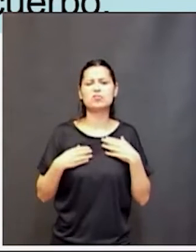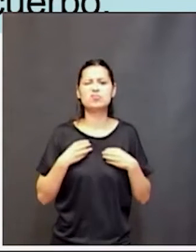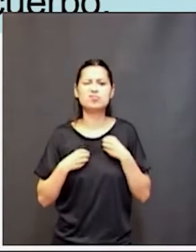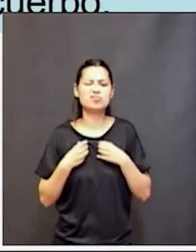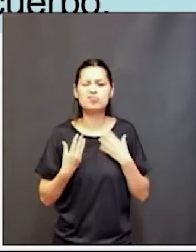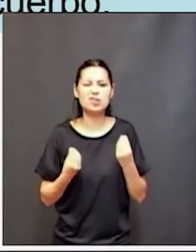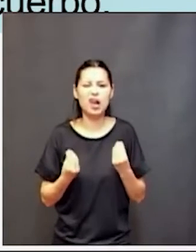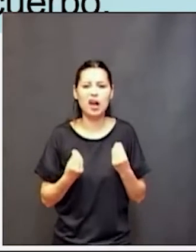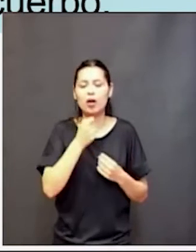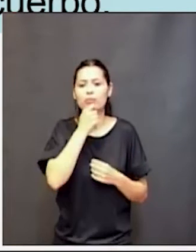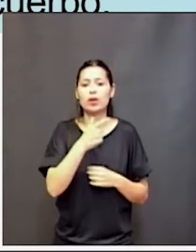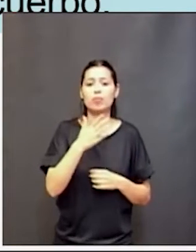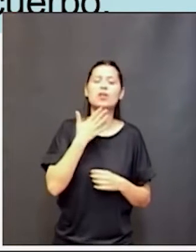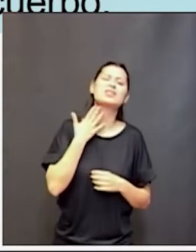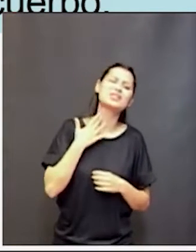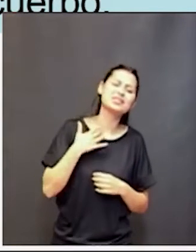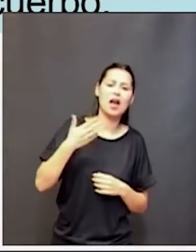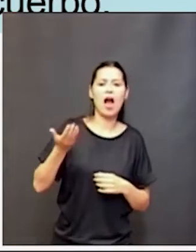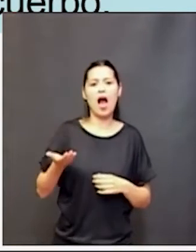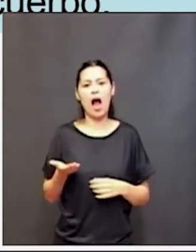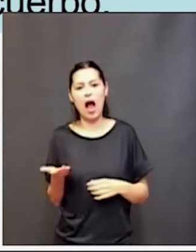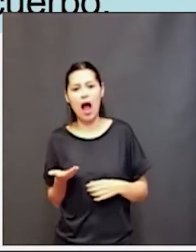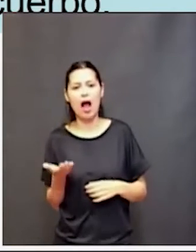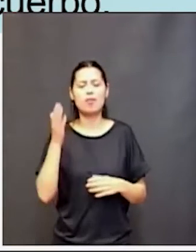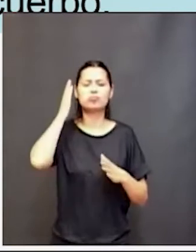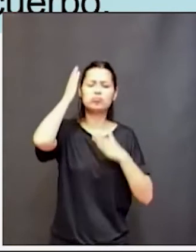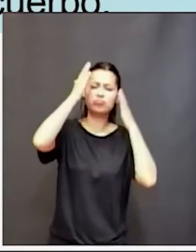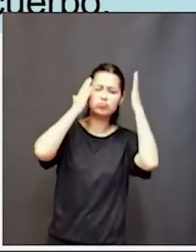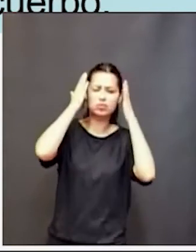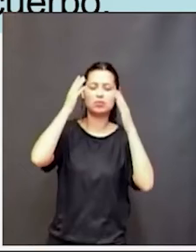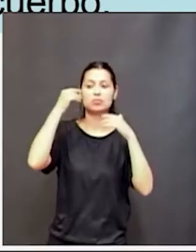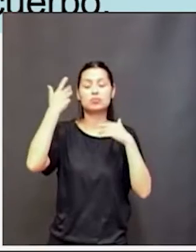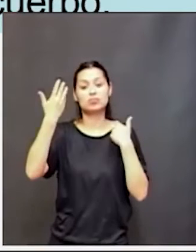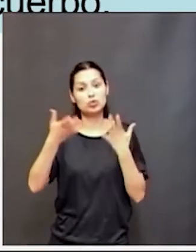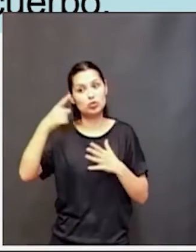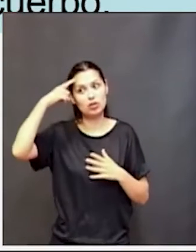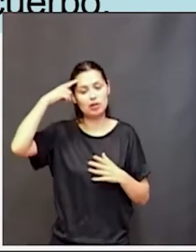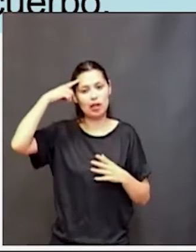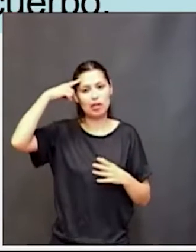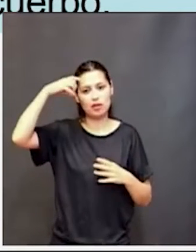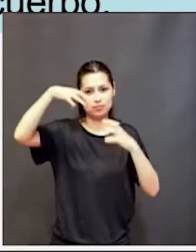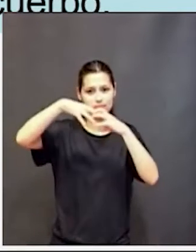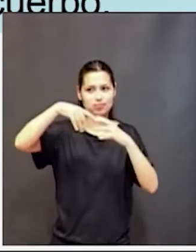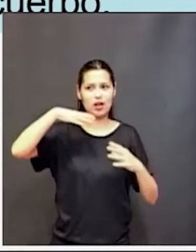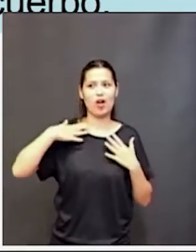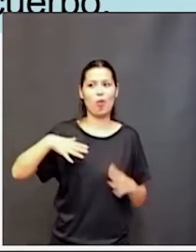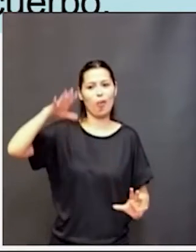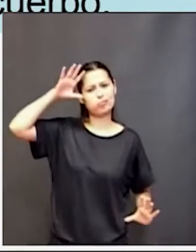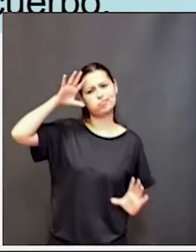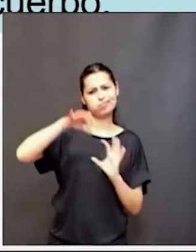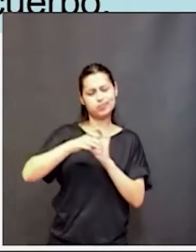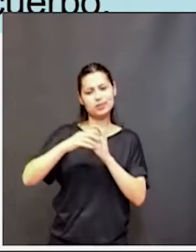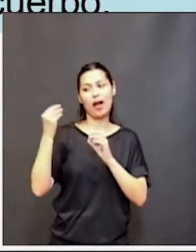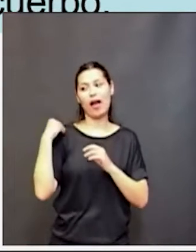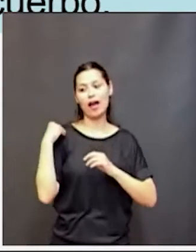sueño el cerebro va rápidamente a conectarse con ese cuerpo y va a decir que algo está pasando entonces es importante entender que nuestros